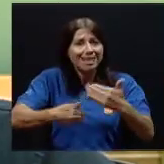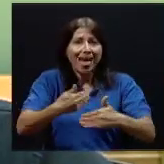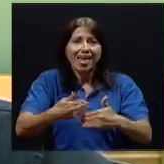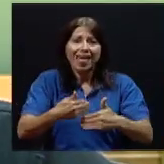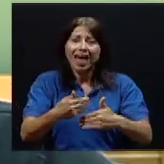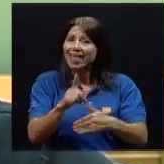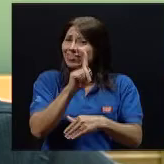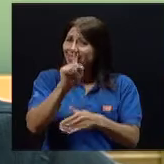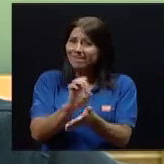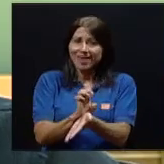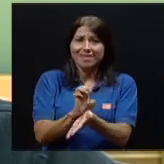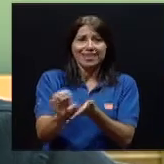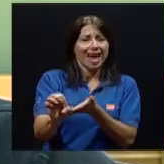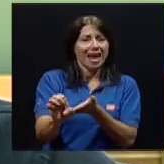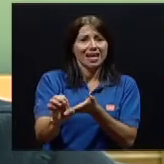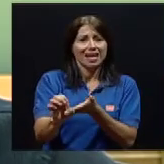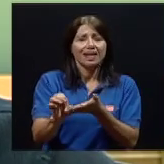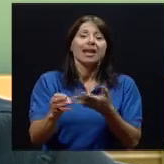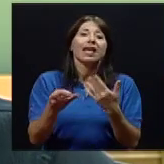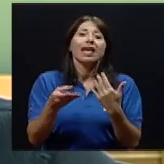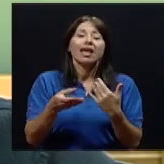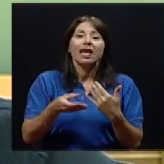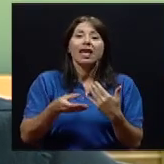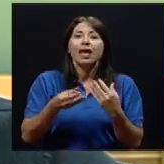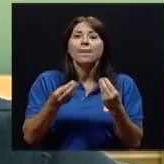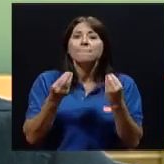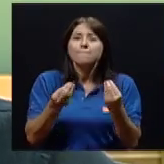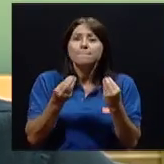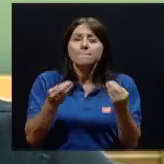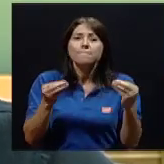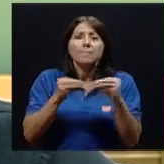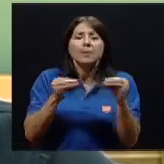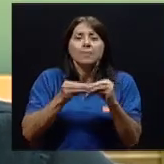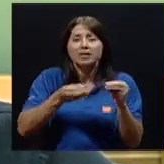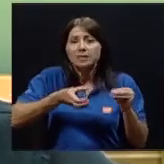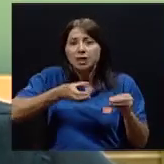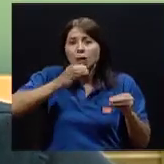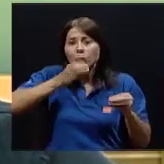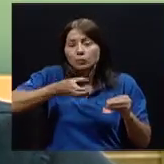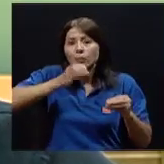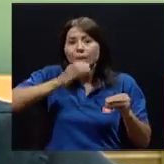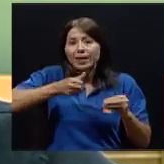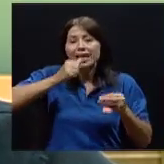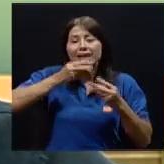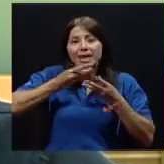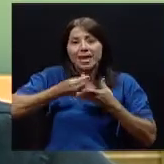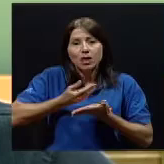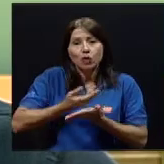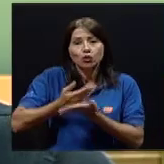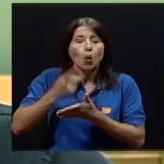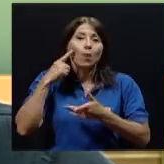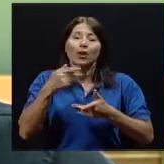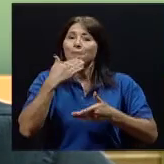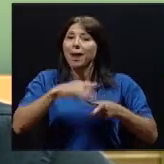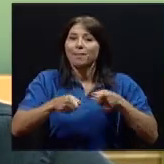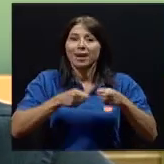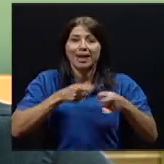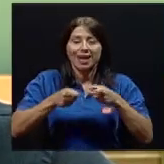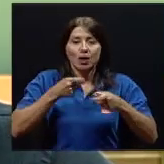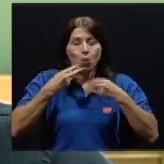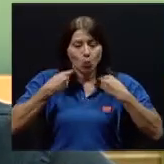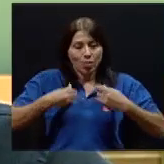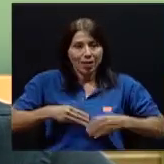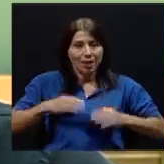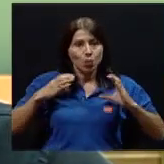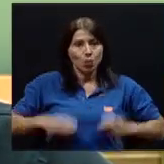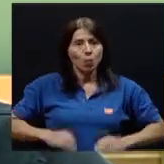porque más bien va a llevar a un todavía mayor pobre manejo del cuerpo de los líquidos corporales, y más bien a acrecentar